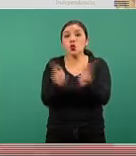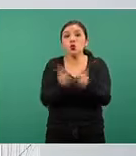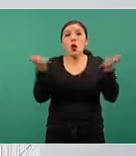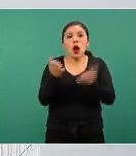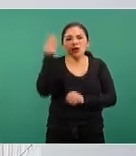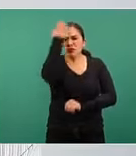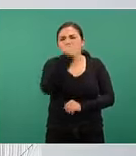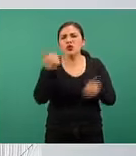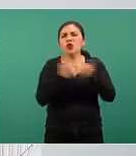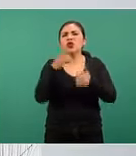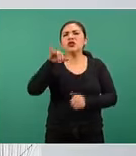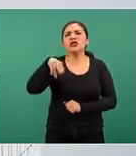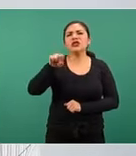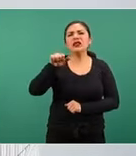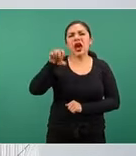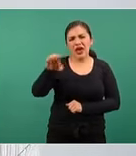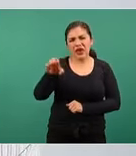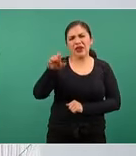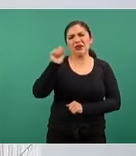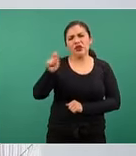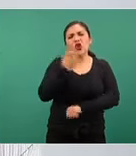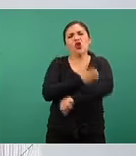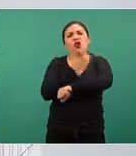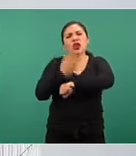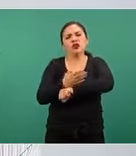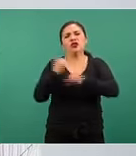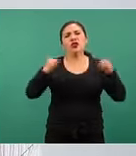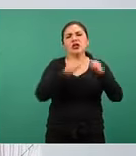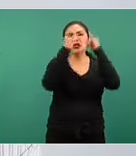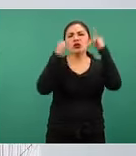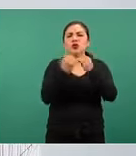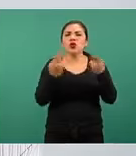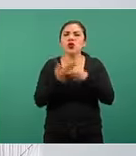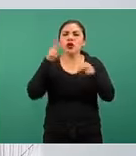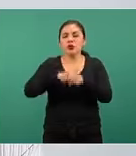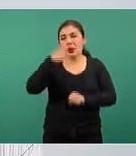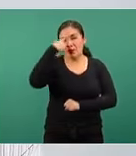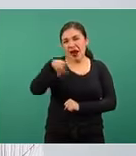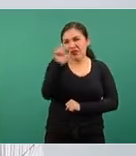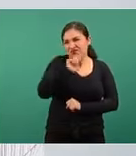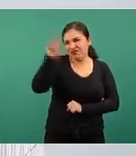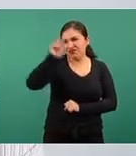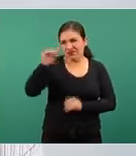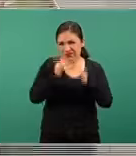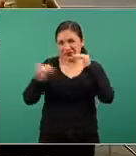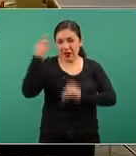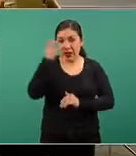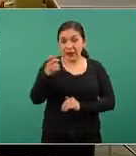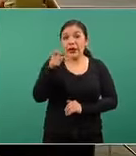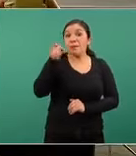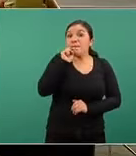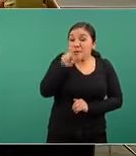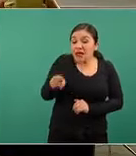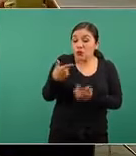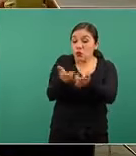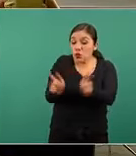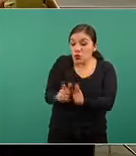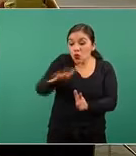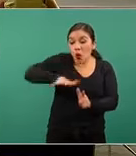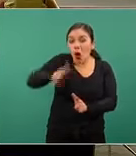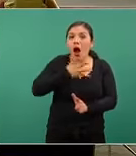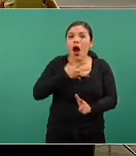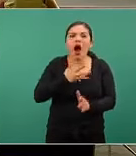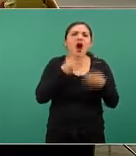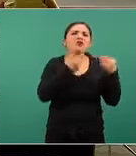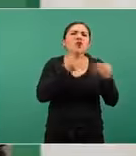CESAVI la Coordinación de Institutos Nacionales de Salud y Hospitales de Alta Especialidad precisamente de donde se integran